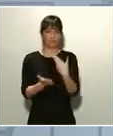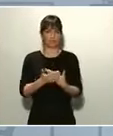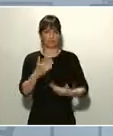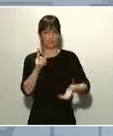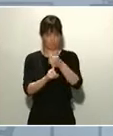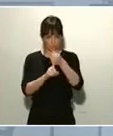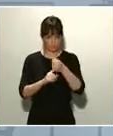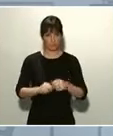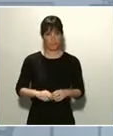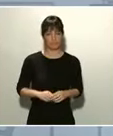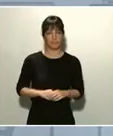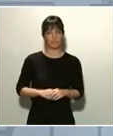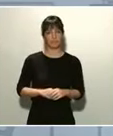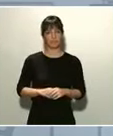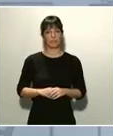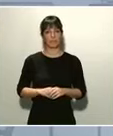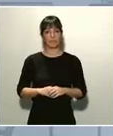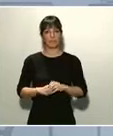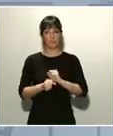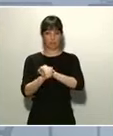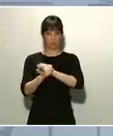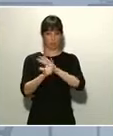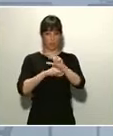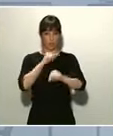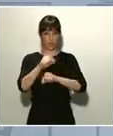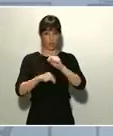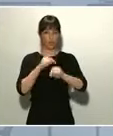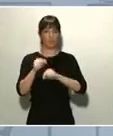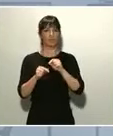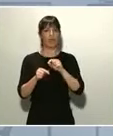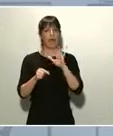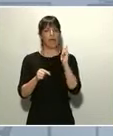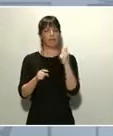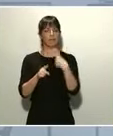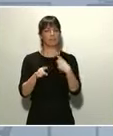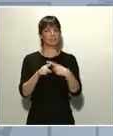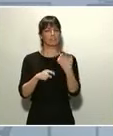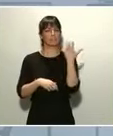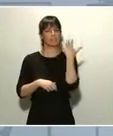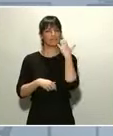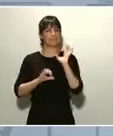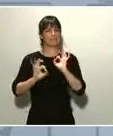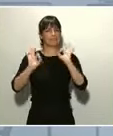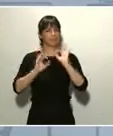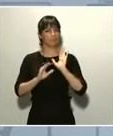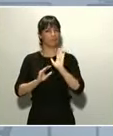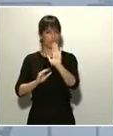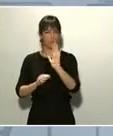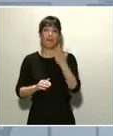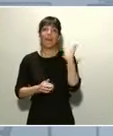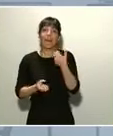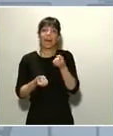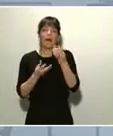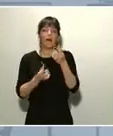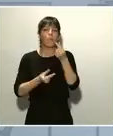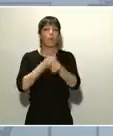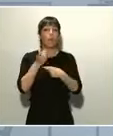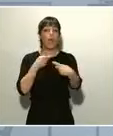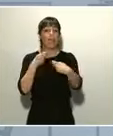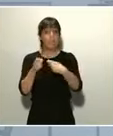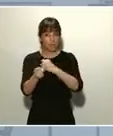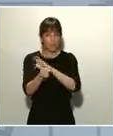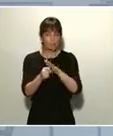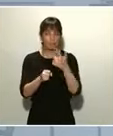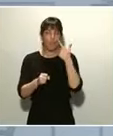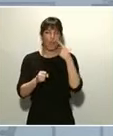El virus COVID-19 tiene varias particularidades. Como decía antes, vamos conociendo mejor a nuestro enemigo. La primera es